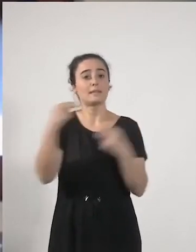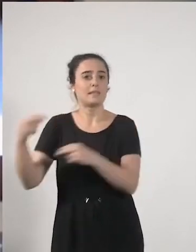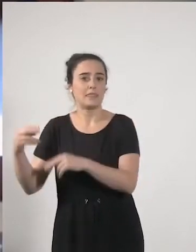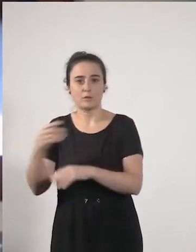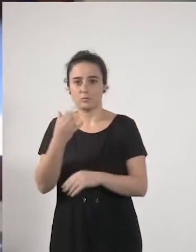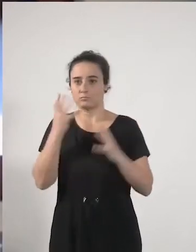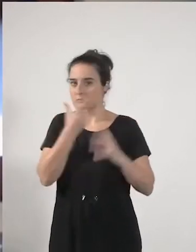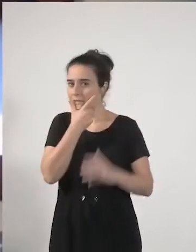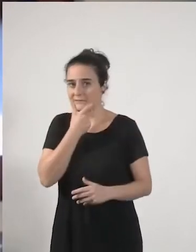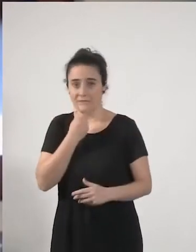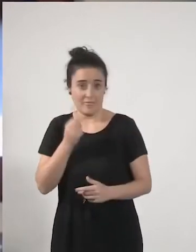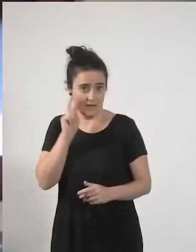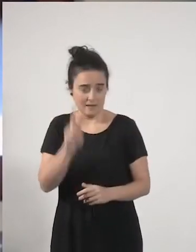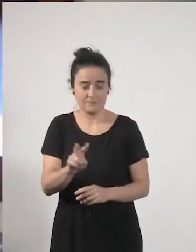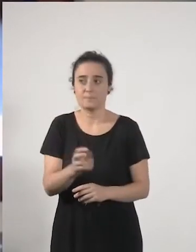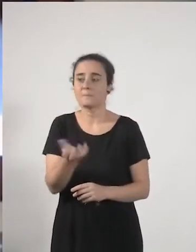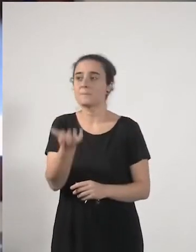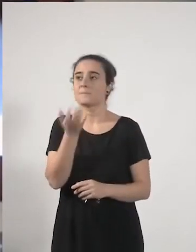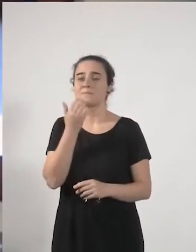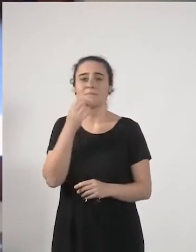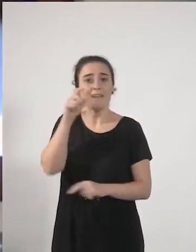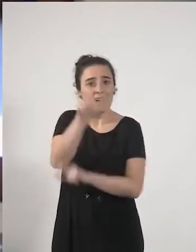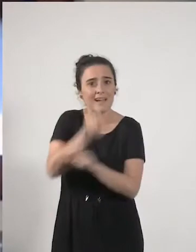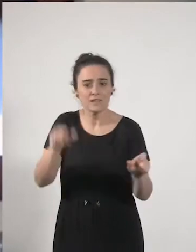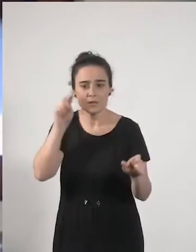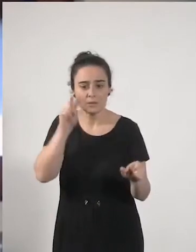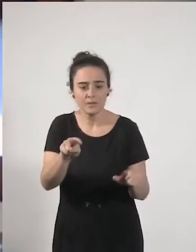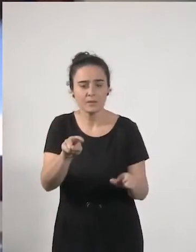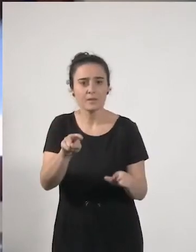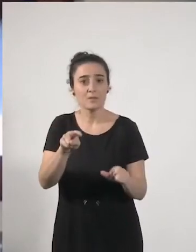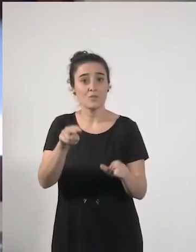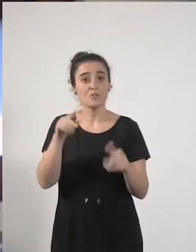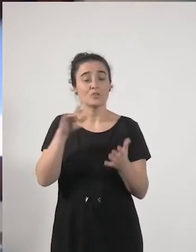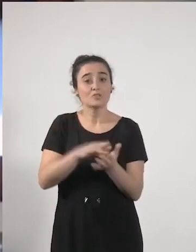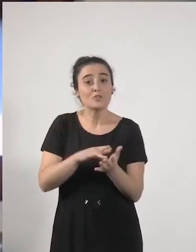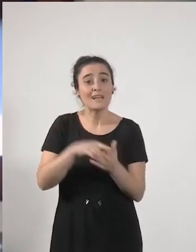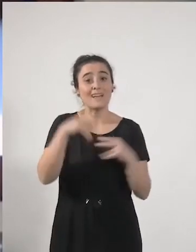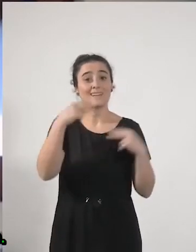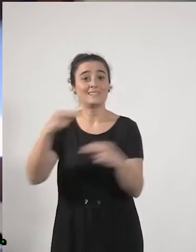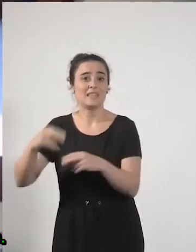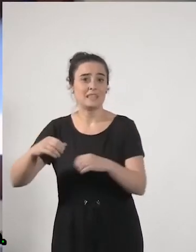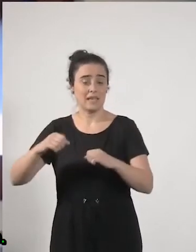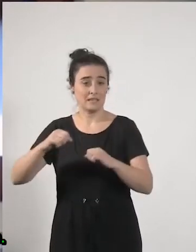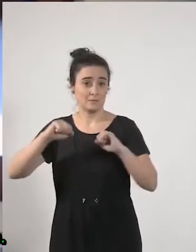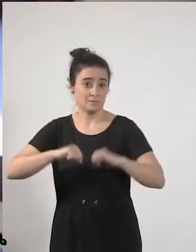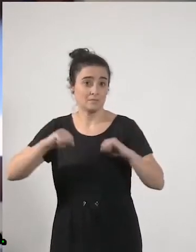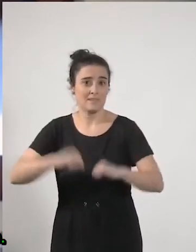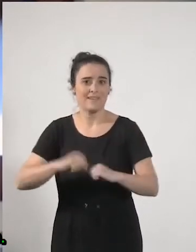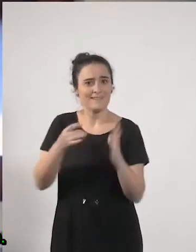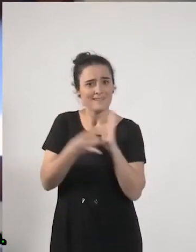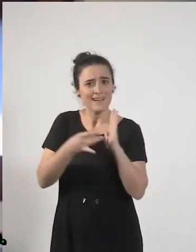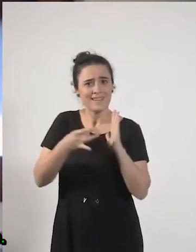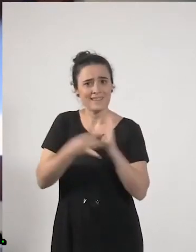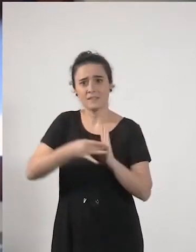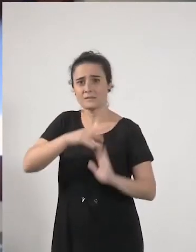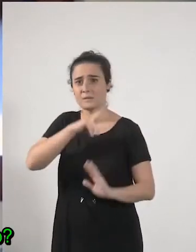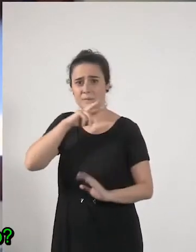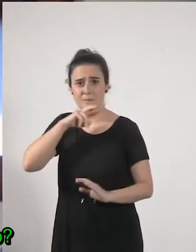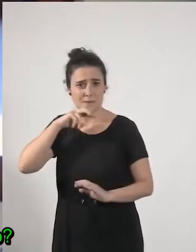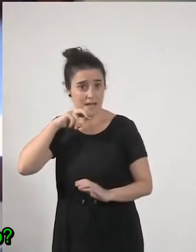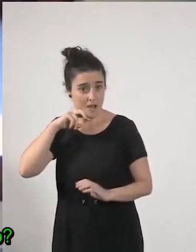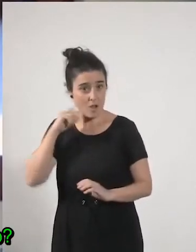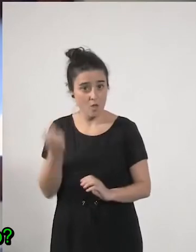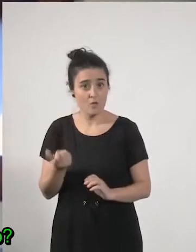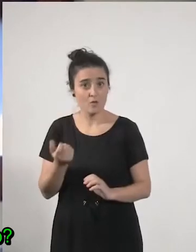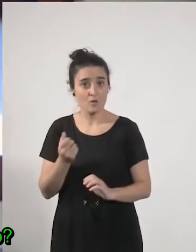ejemplo de que la gente ha visto lo importante es que son unas residencias de calidad por la catástrofe que ha sucedido pero